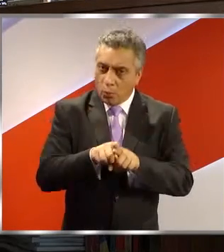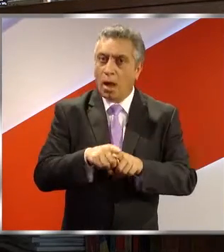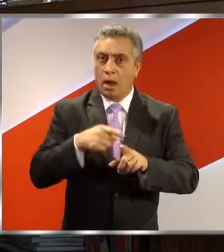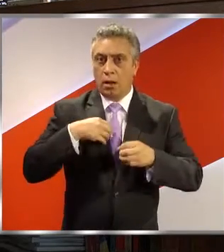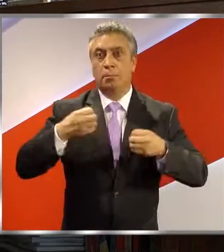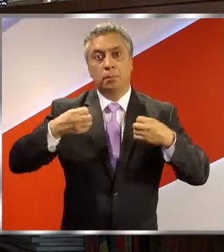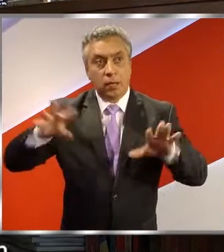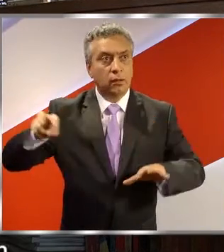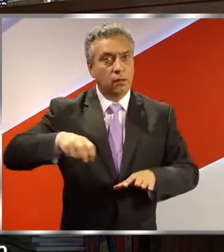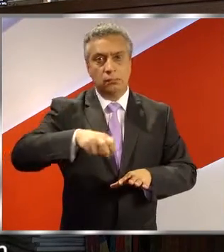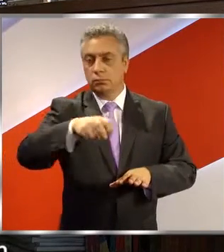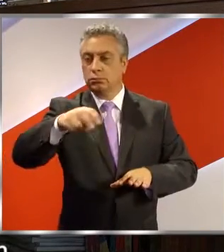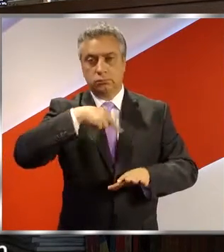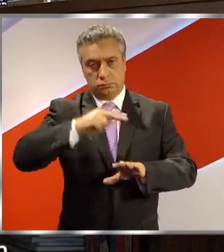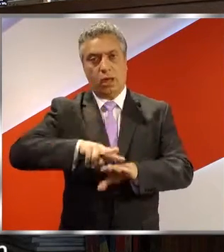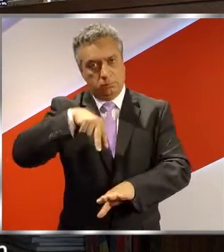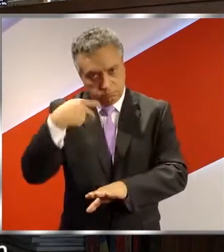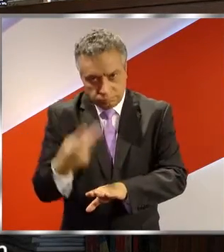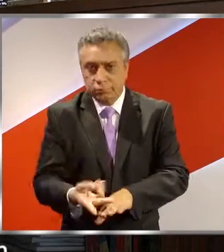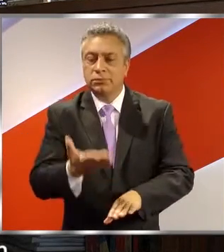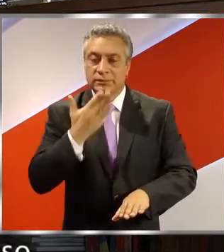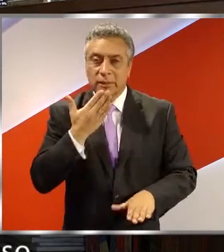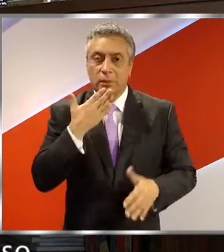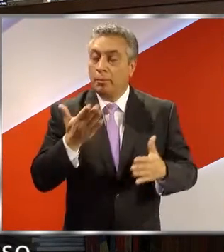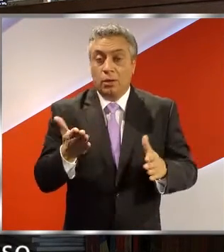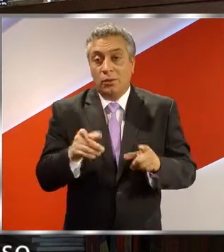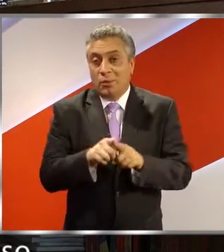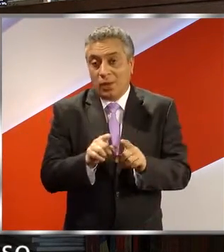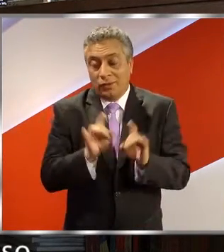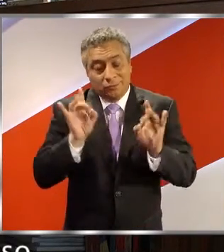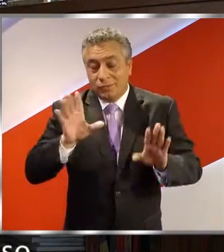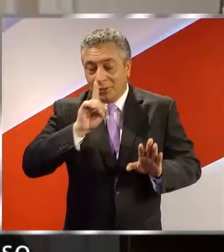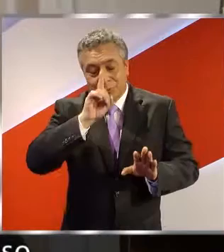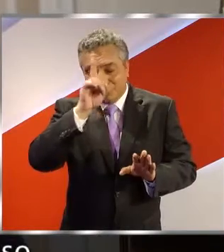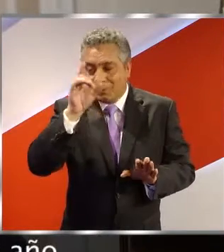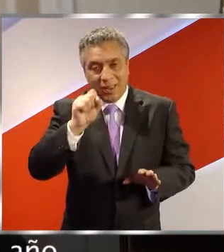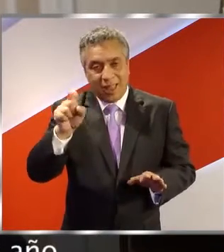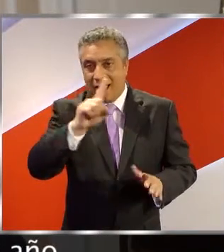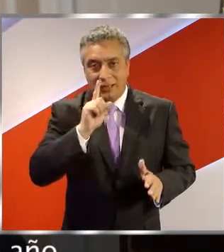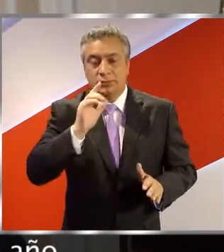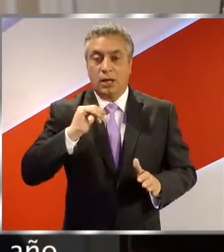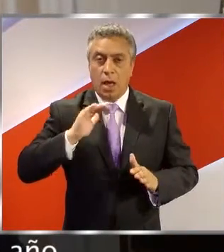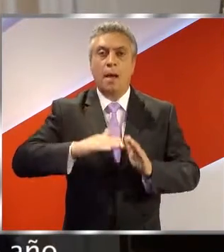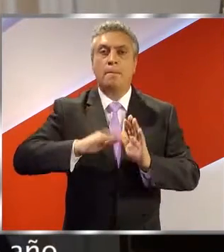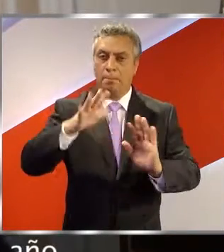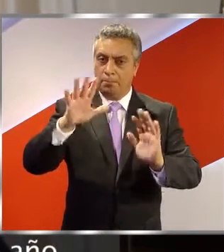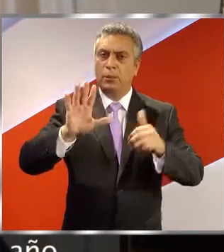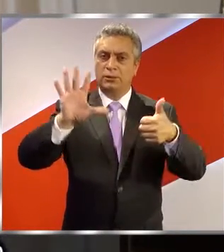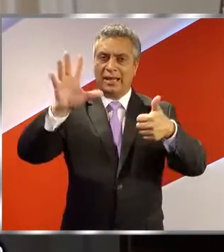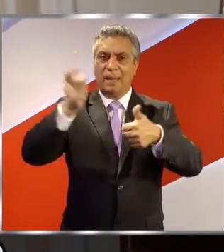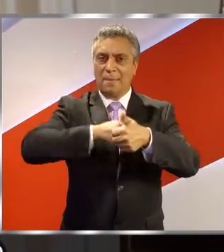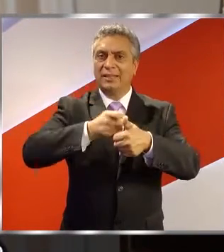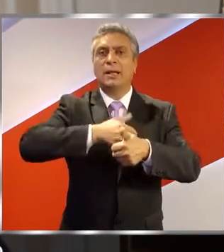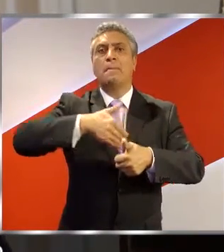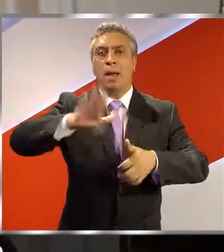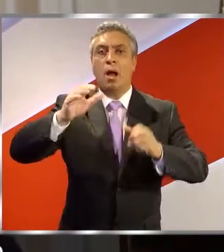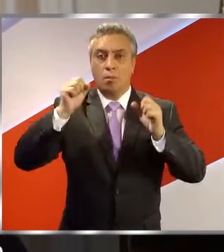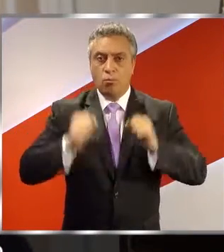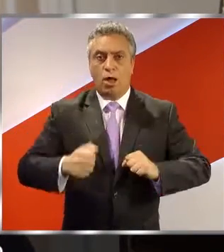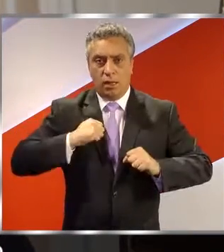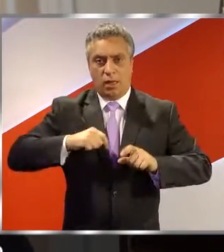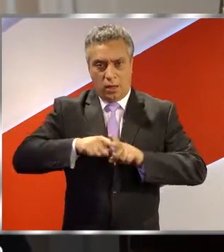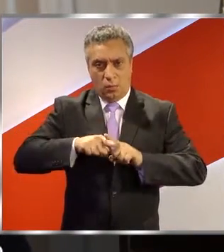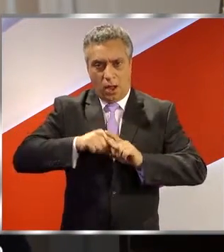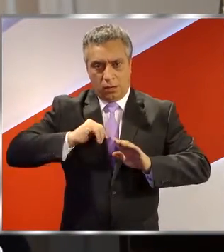igual me caí, choqué, me pegaron, que es parte del proceso. Me costó más de medio año el poder levantarme,